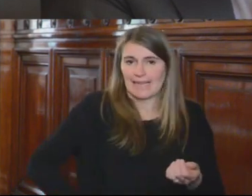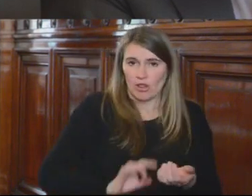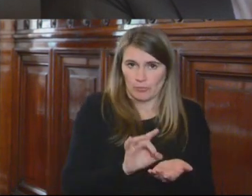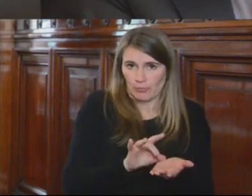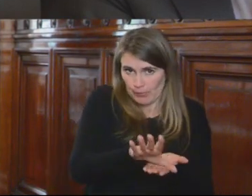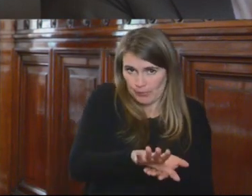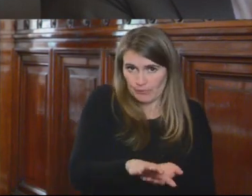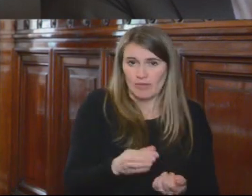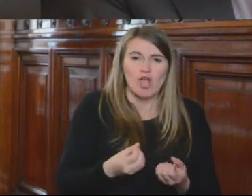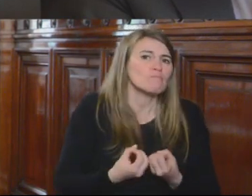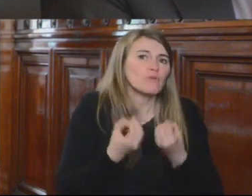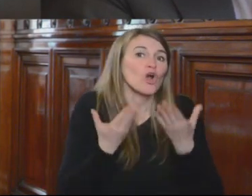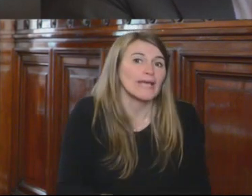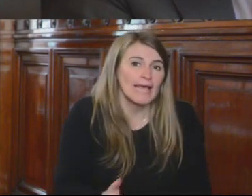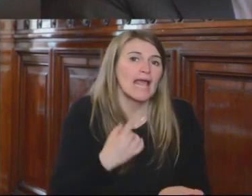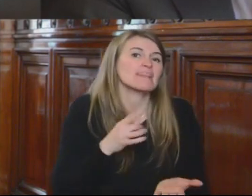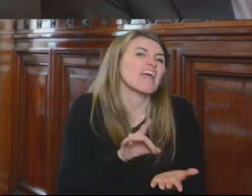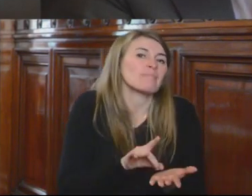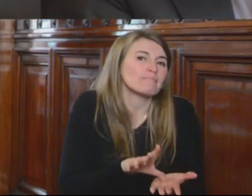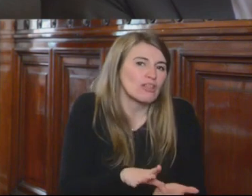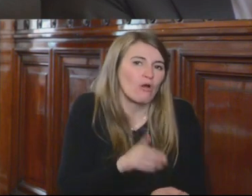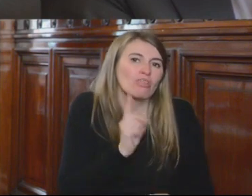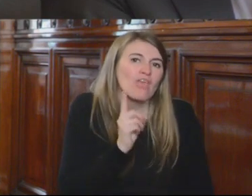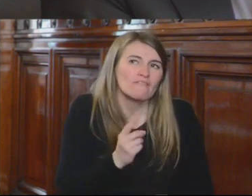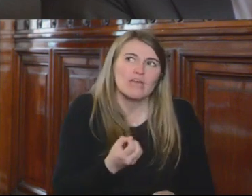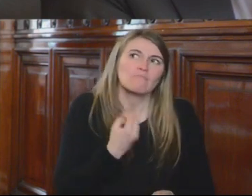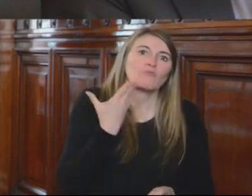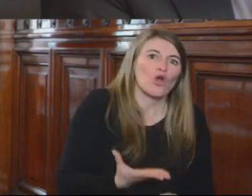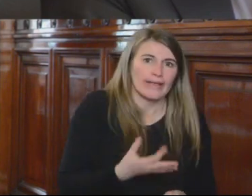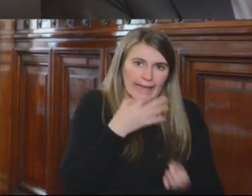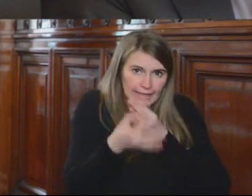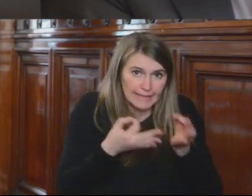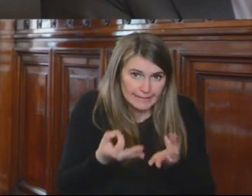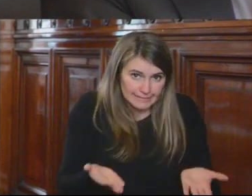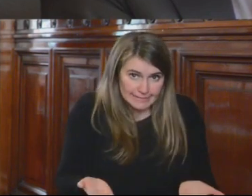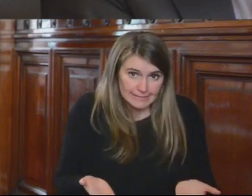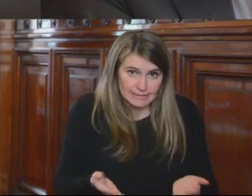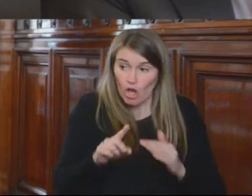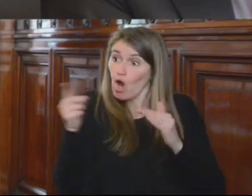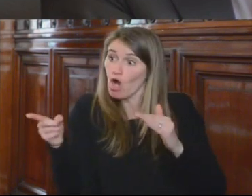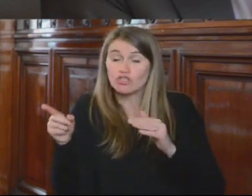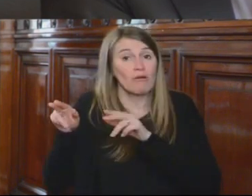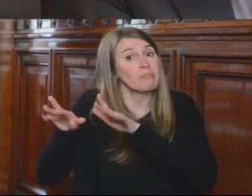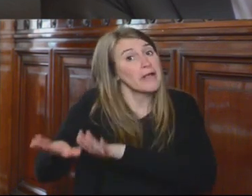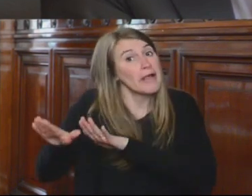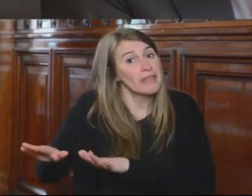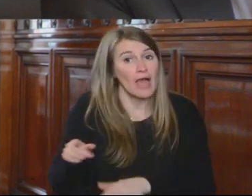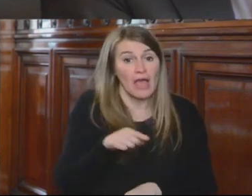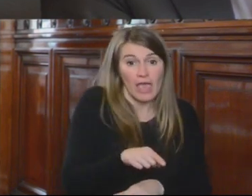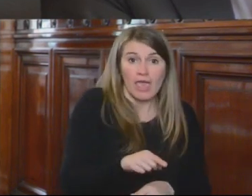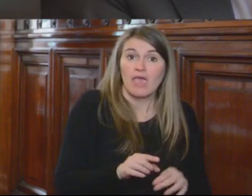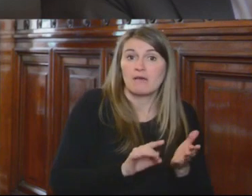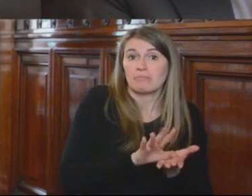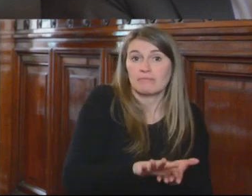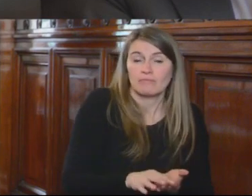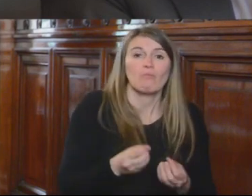razones que colocaron a los jueces destituidos en desigualdad respecto a los demás, no fundaron